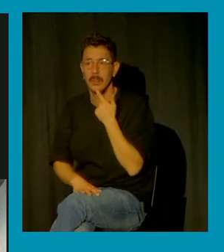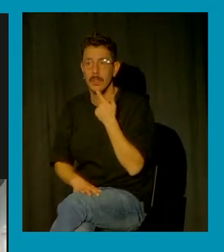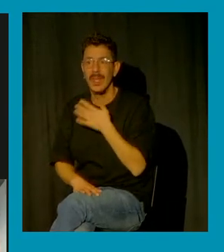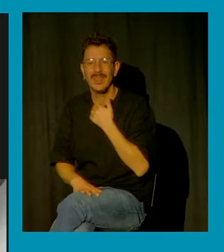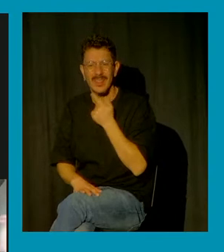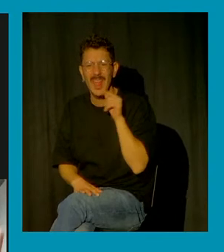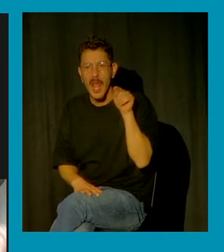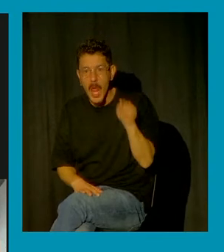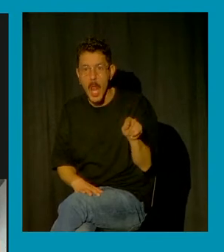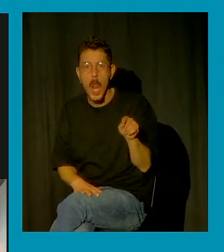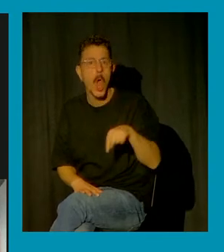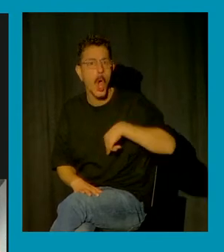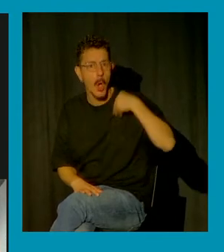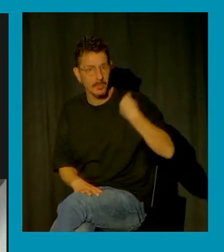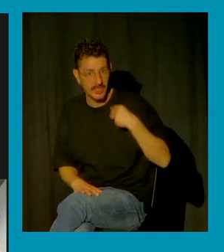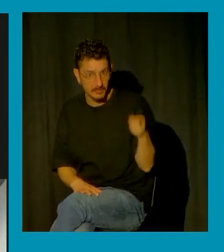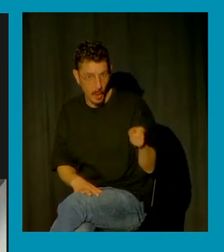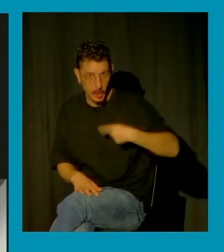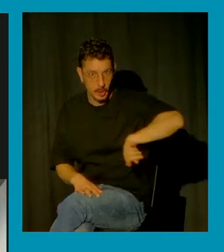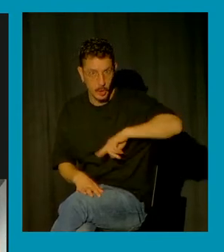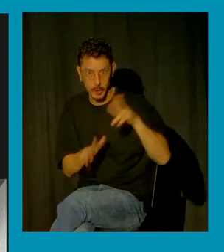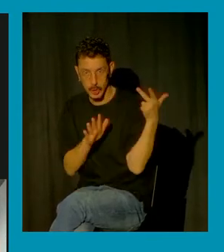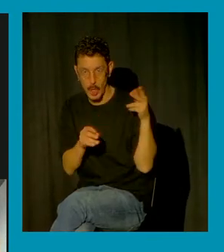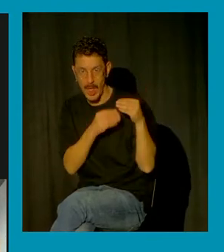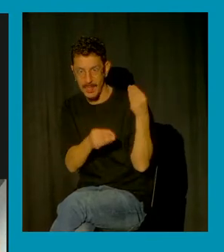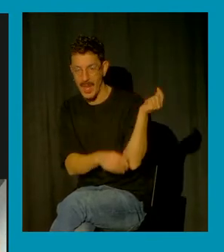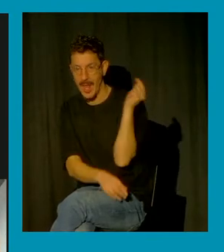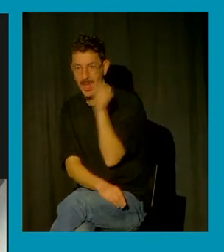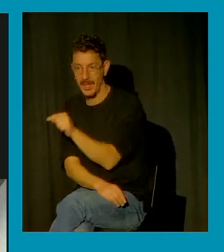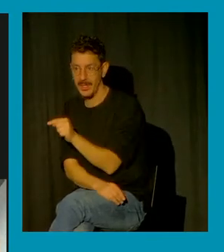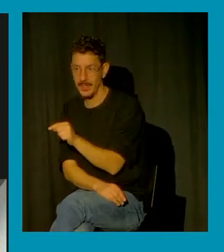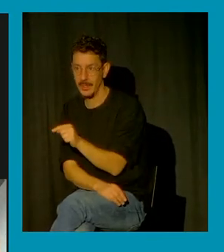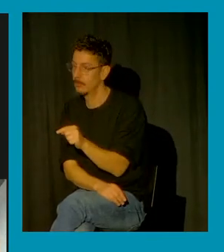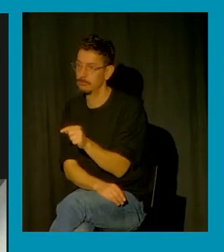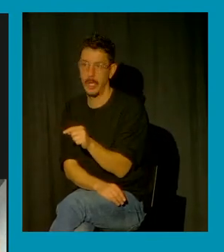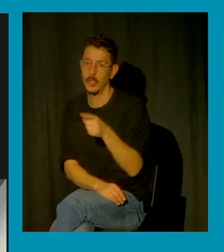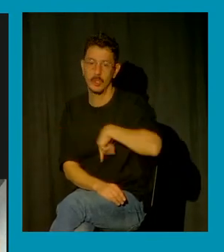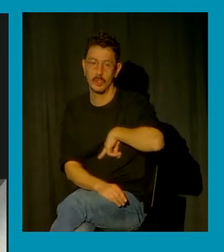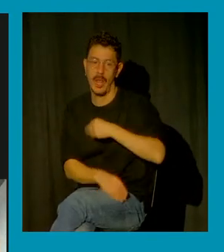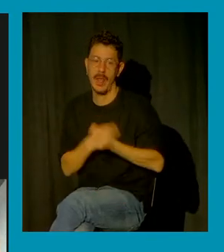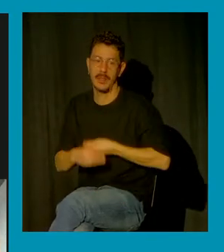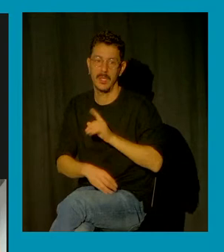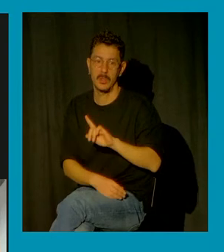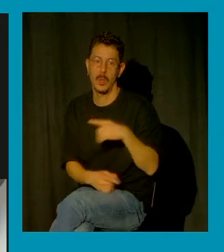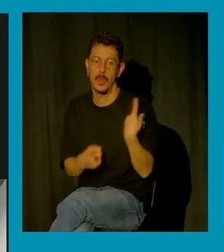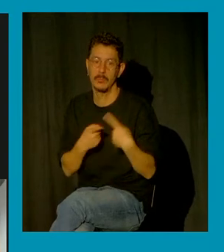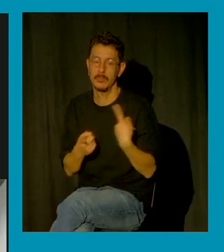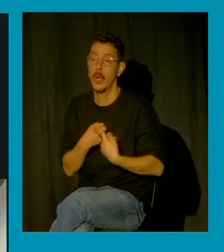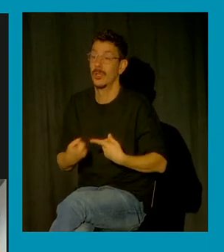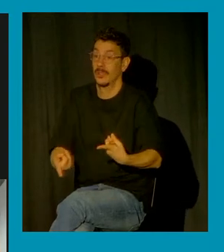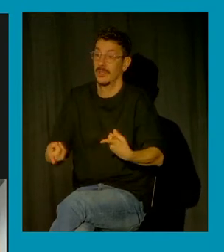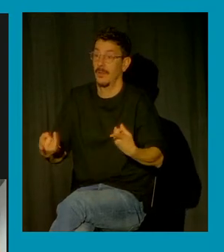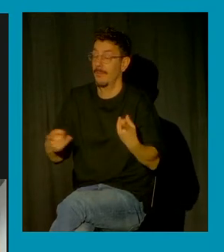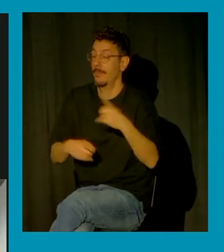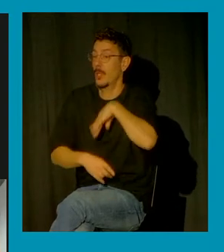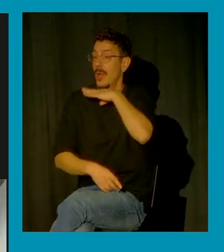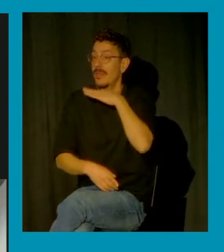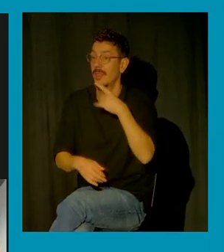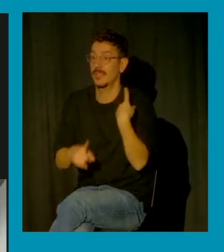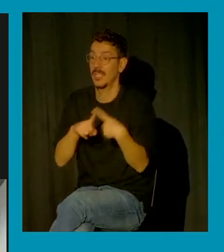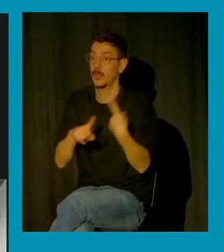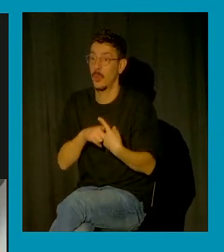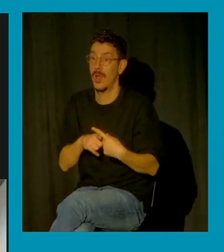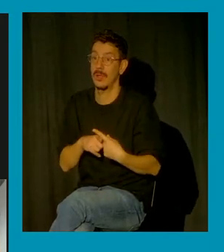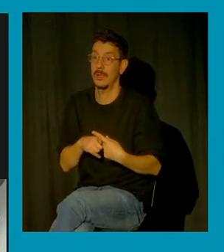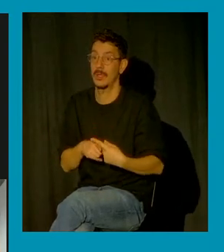lo mismo que los hombres nos han hecho a nosotras durante siglos porque no tenemos la capacidad de devolver toda la violencia sexual y toda la violencia